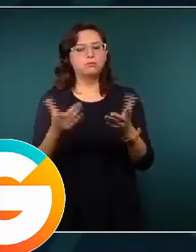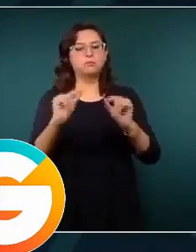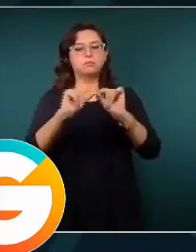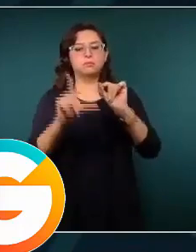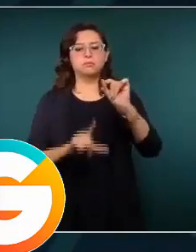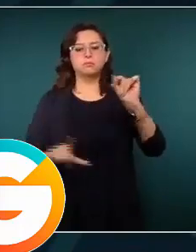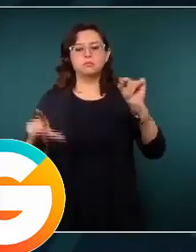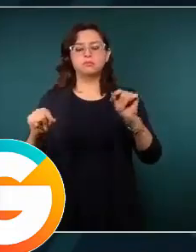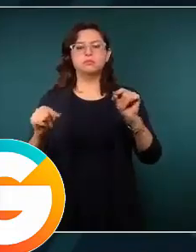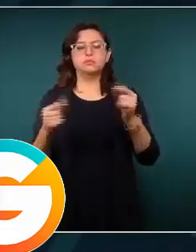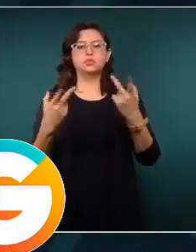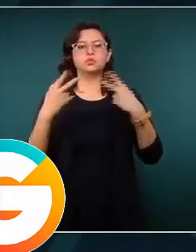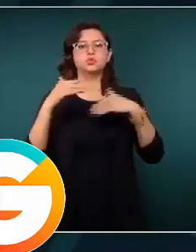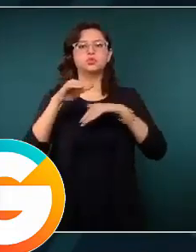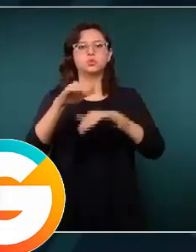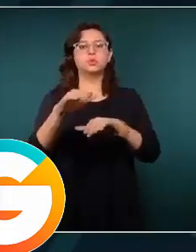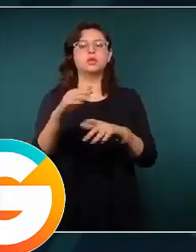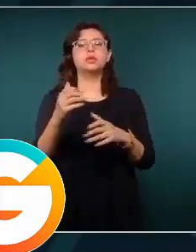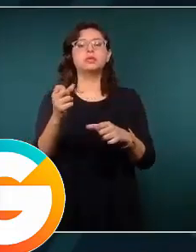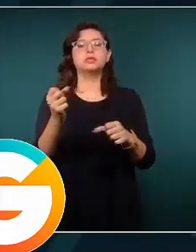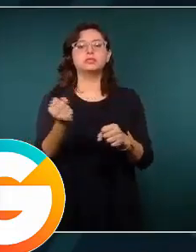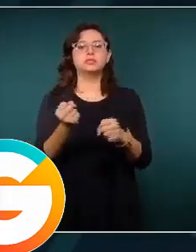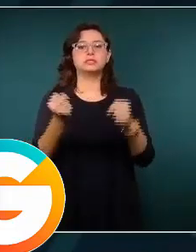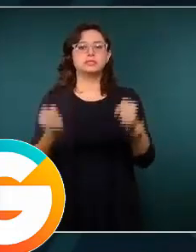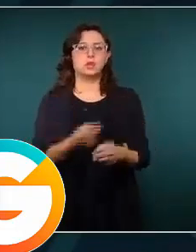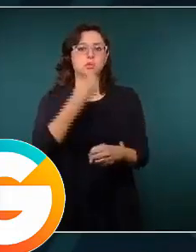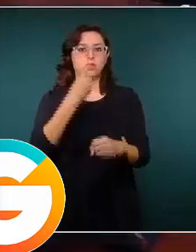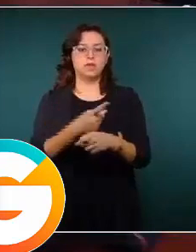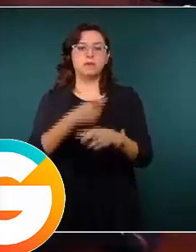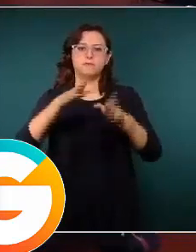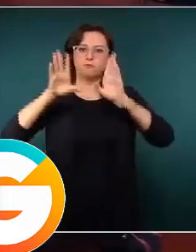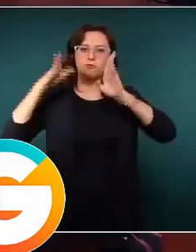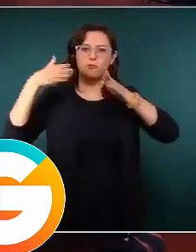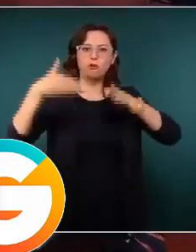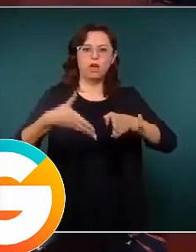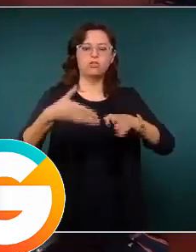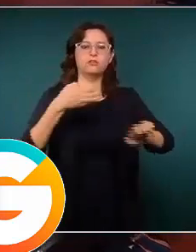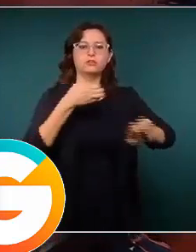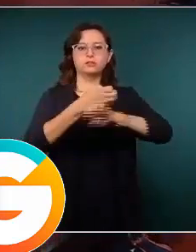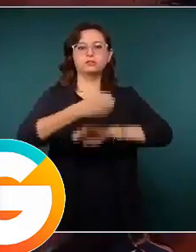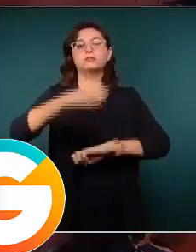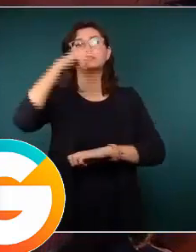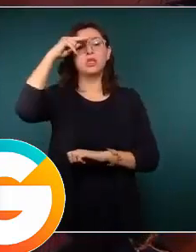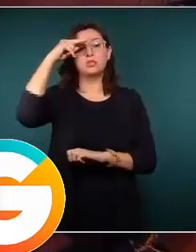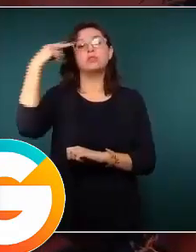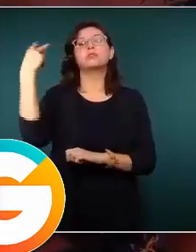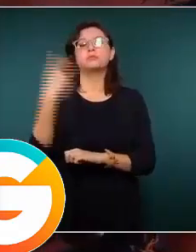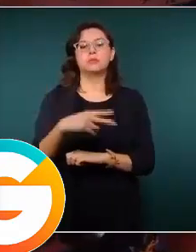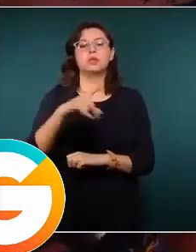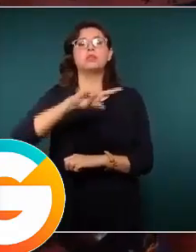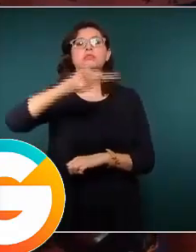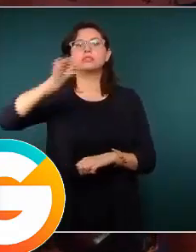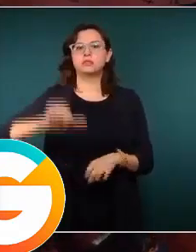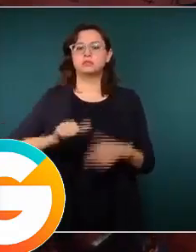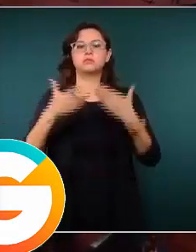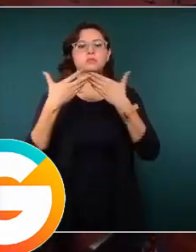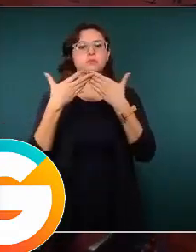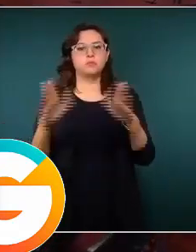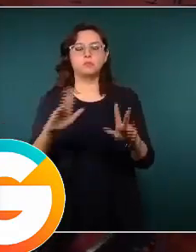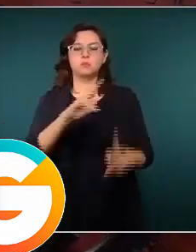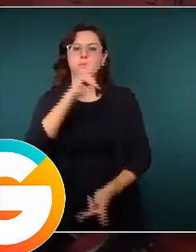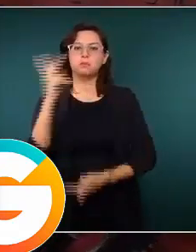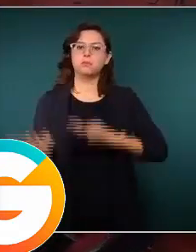en materia de seguridad en el estado de México. Y posteriormente abrimos para preguntas